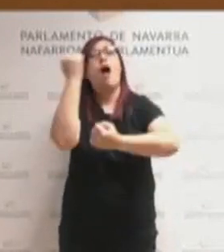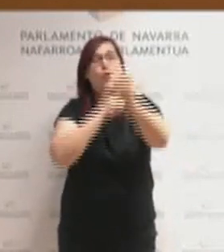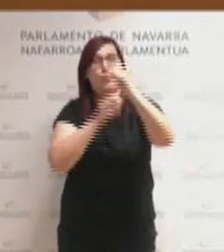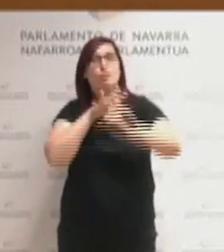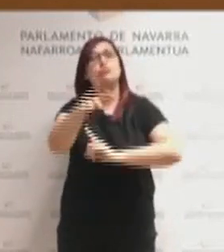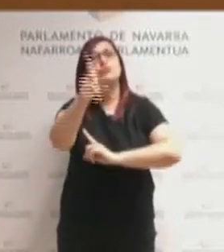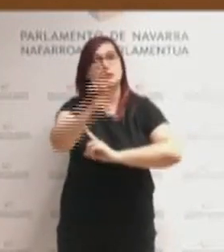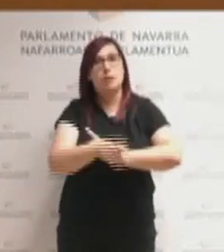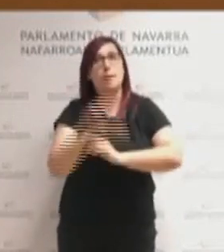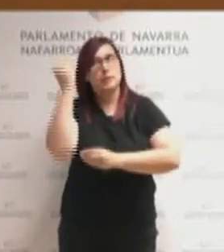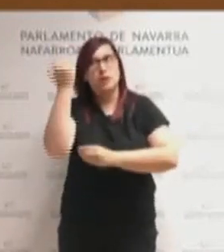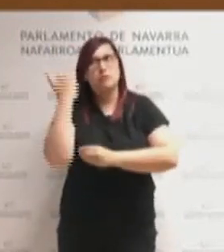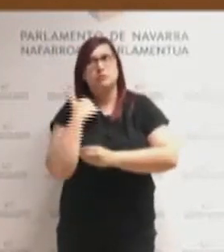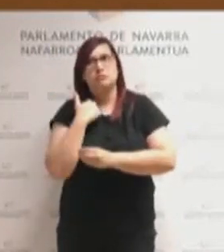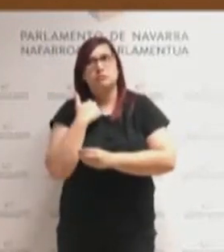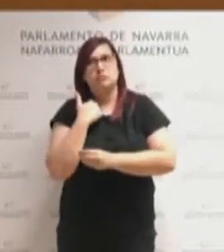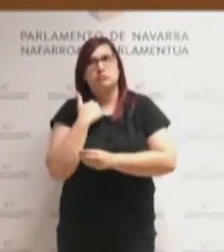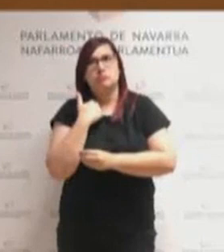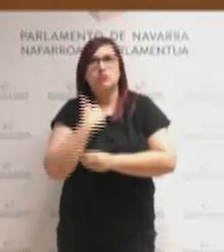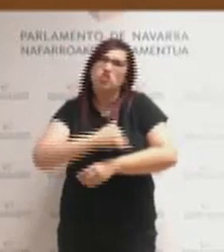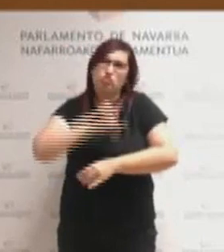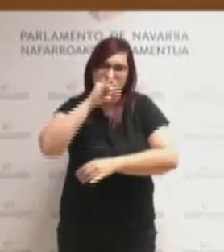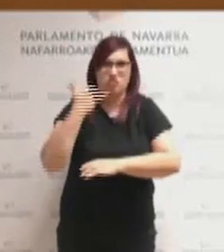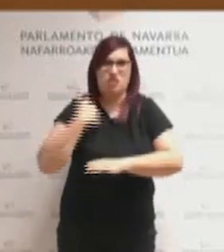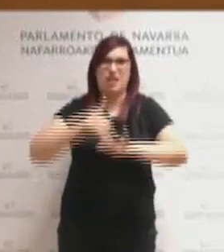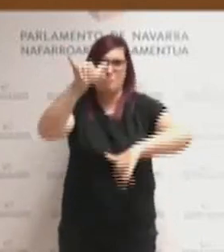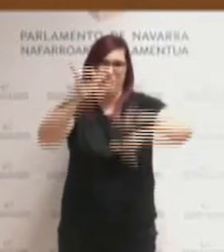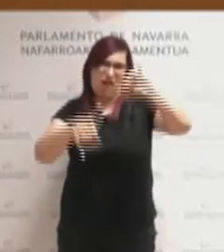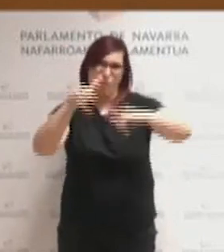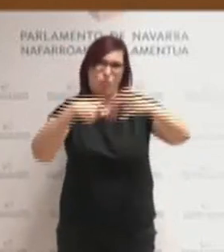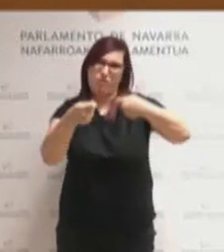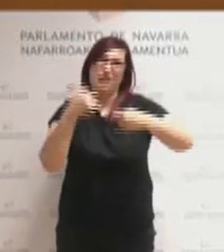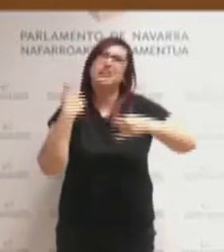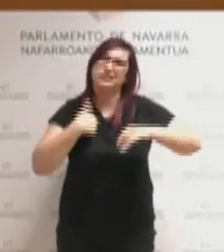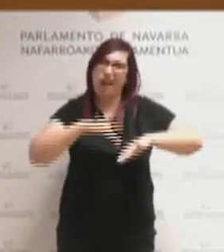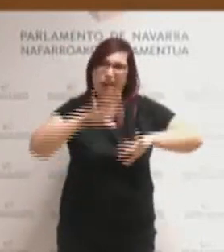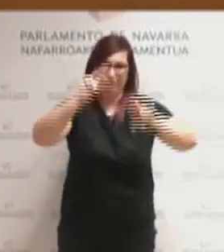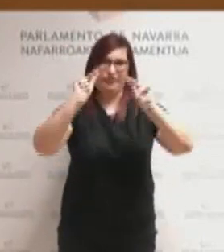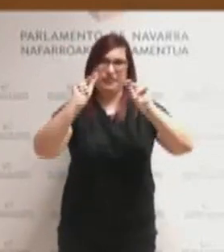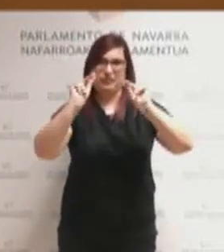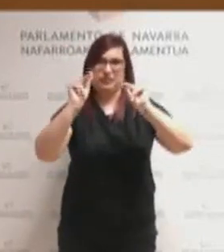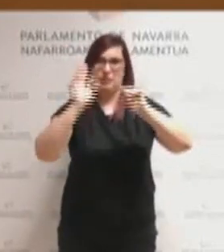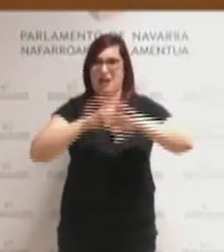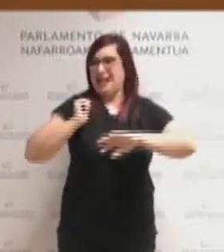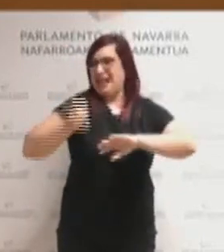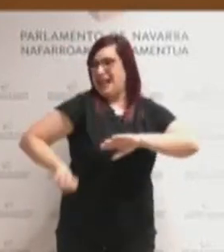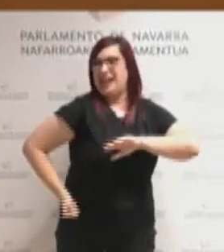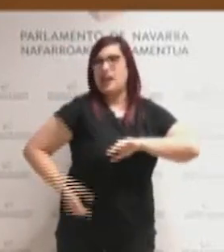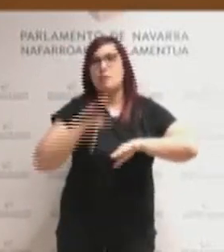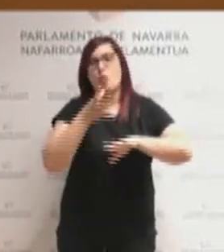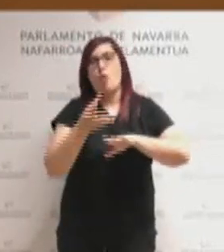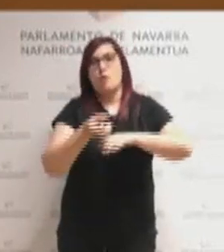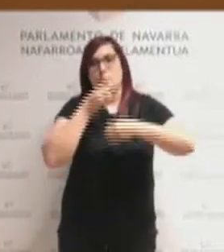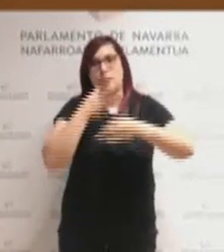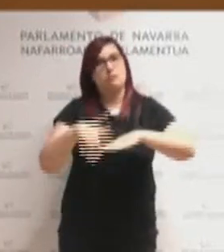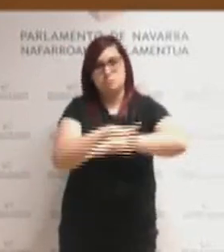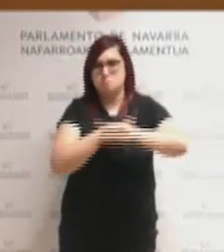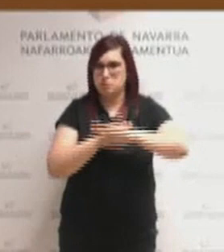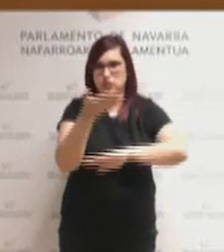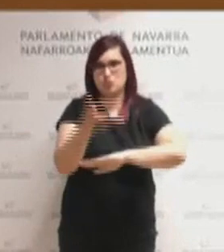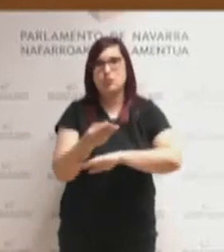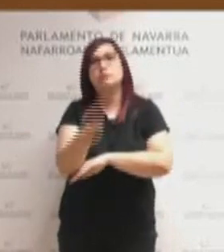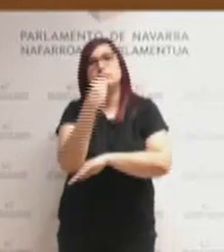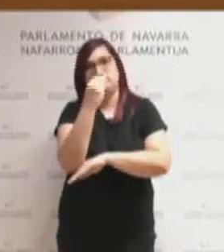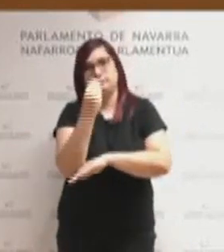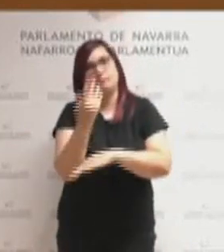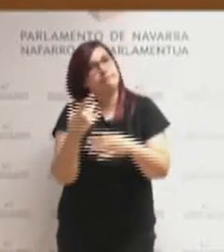Pensamos que ya está bien de manipular los mercados y de enriquecerse a costa de un bien esencial como es en este caso la